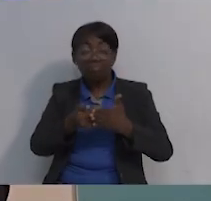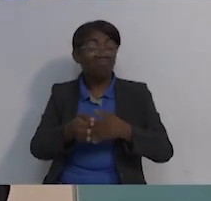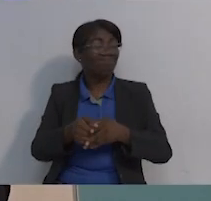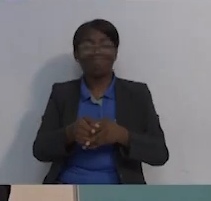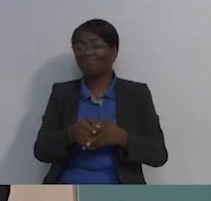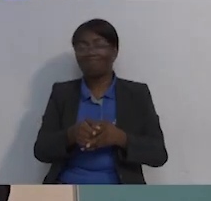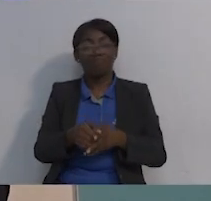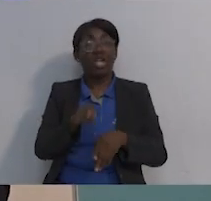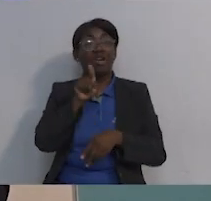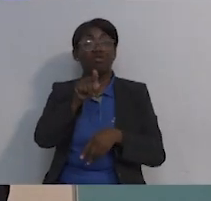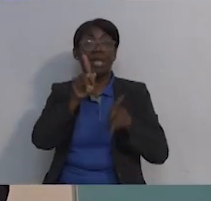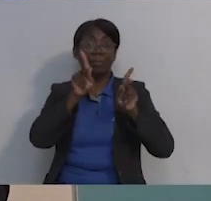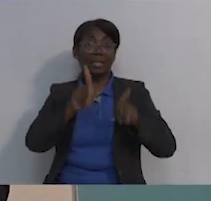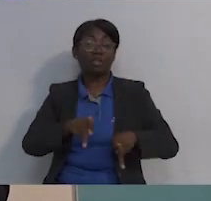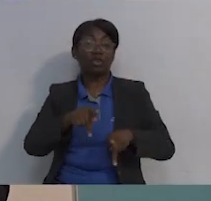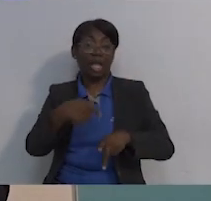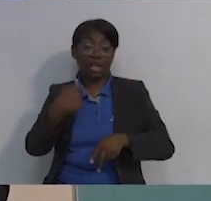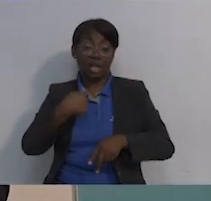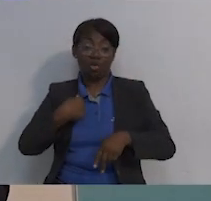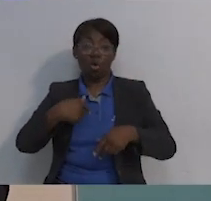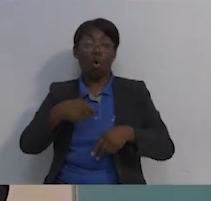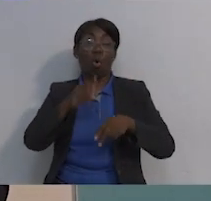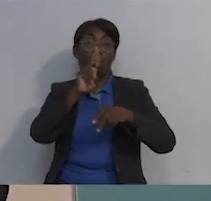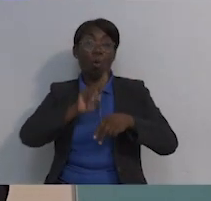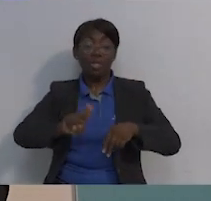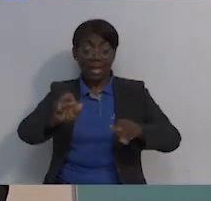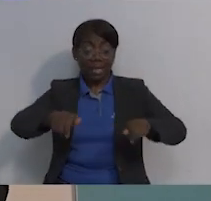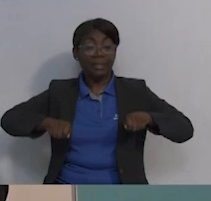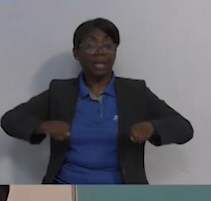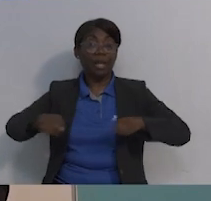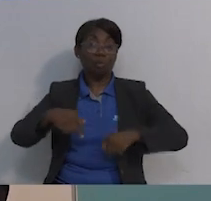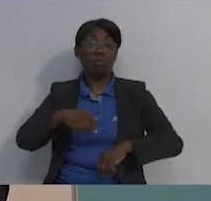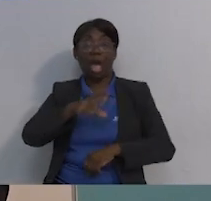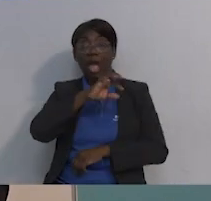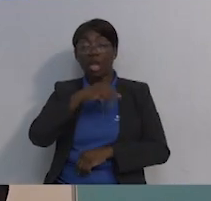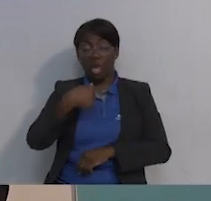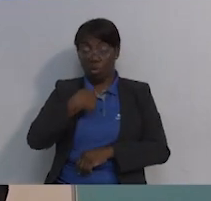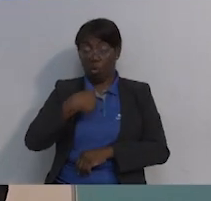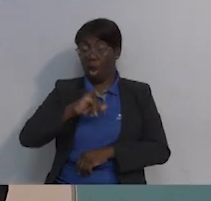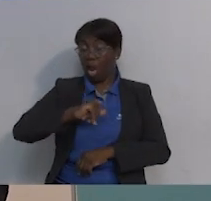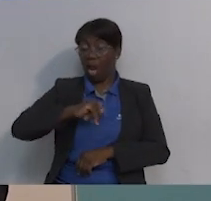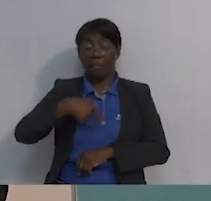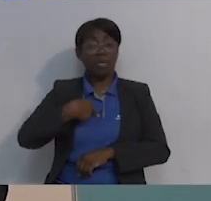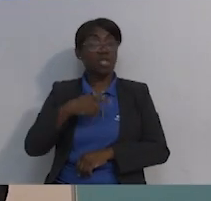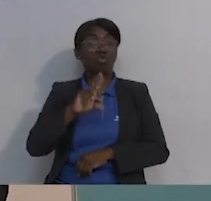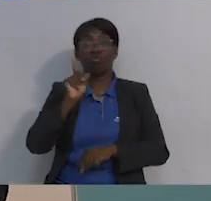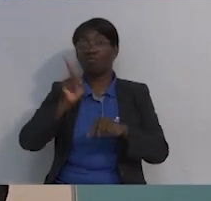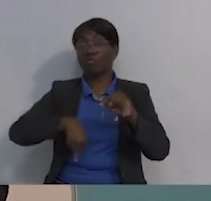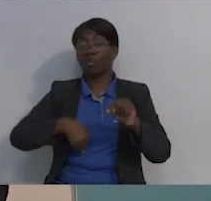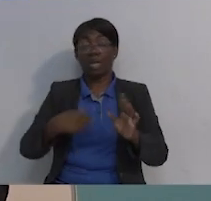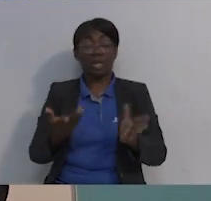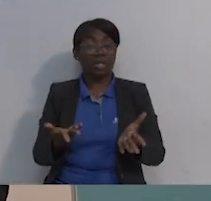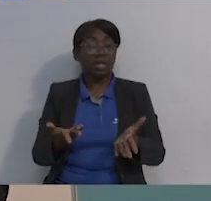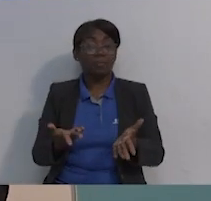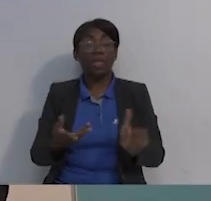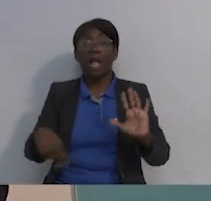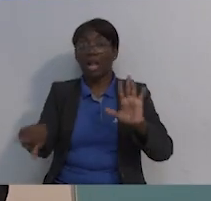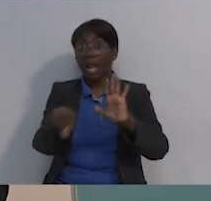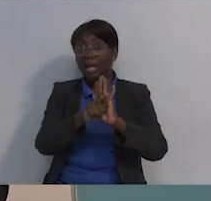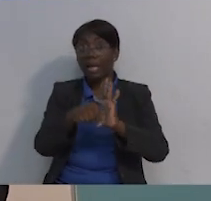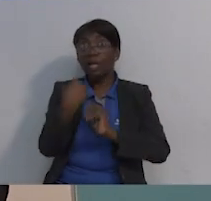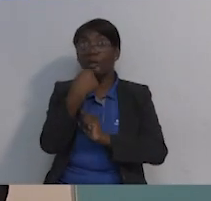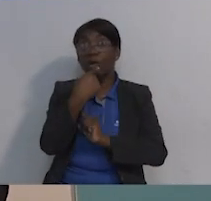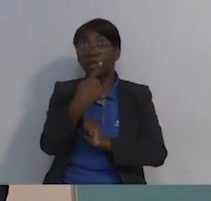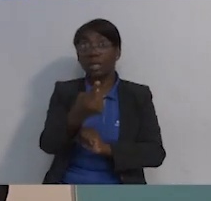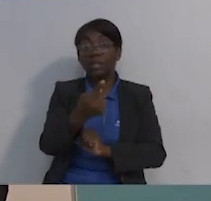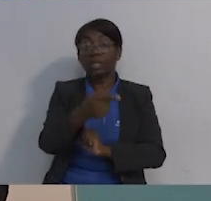no todos son accesibles. Por ejemplo, una persona en silla de rueda como yo, de poder acceder a estos lugares. Entonces eso